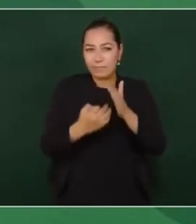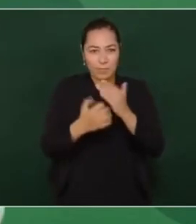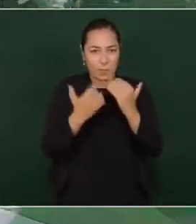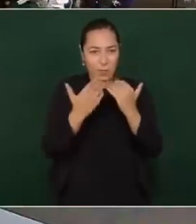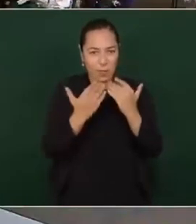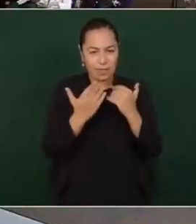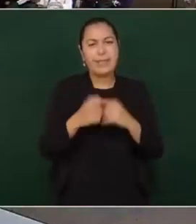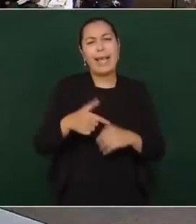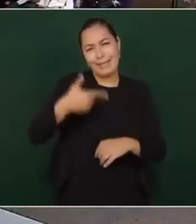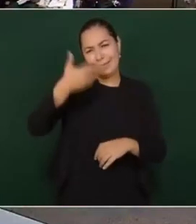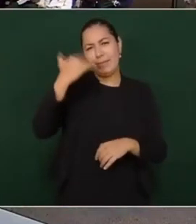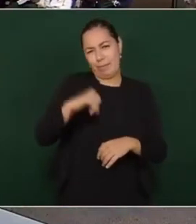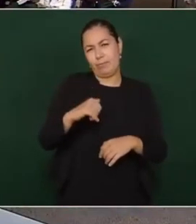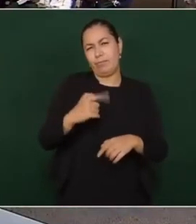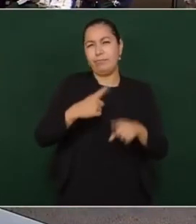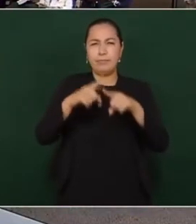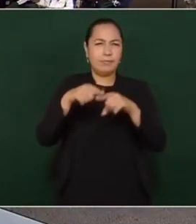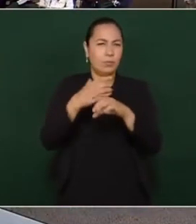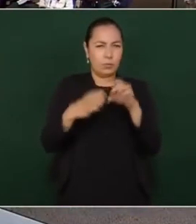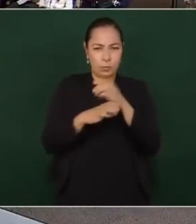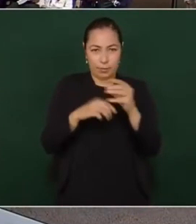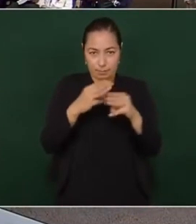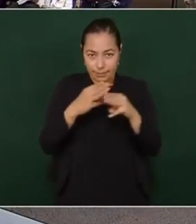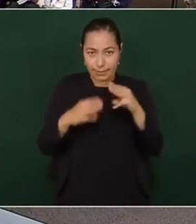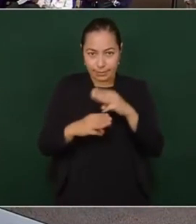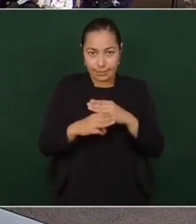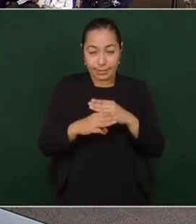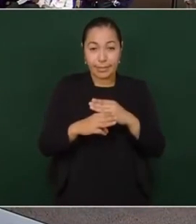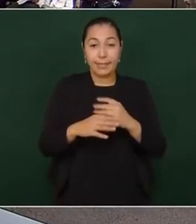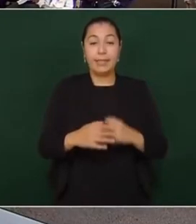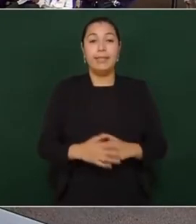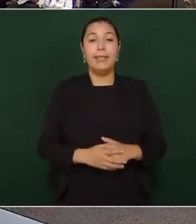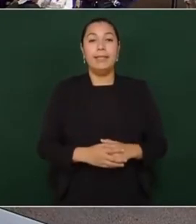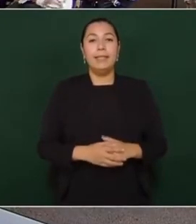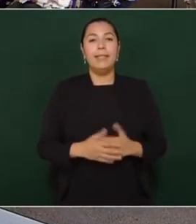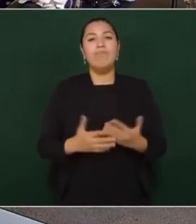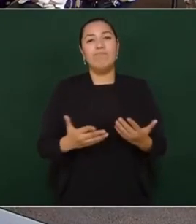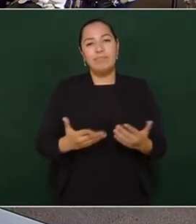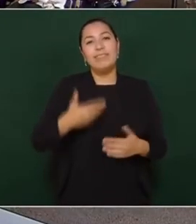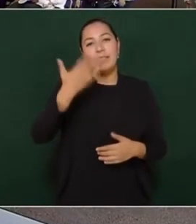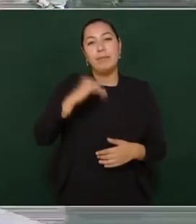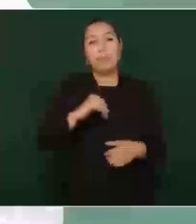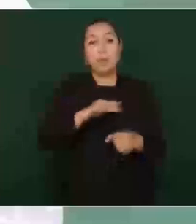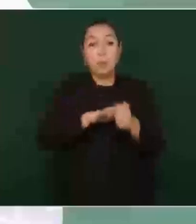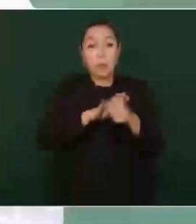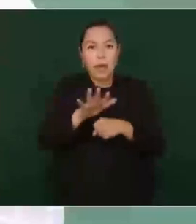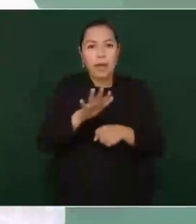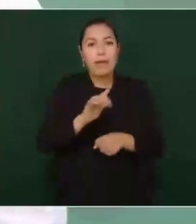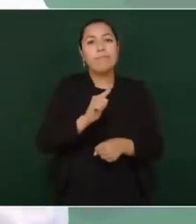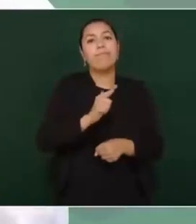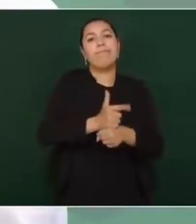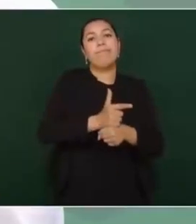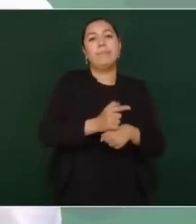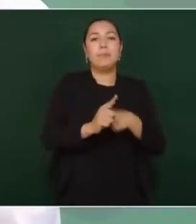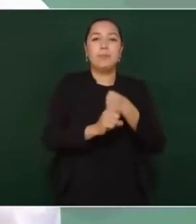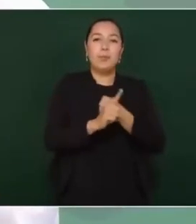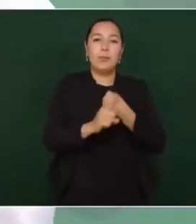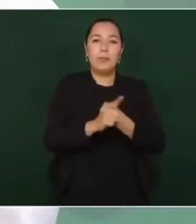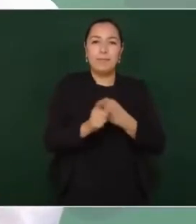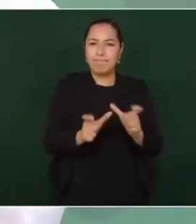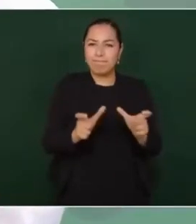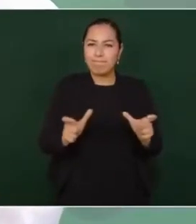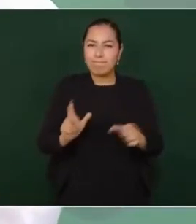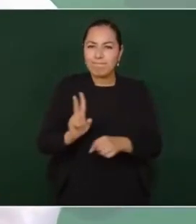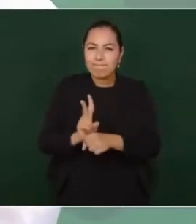sabemos de las consecuencias de la inseguridad, de la violencia, pero